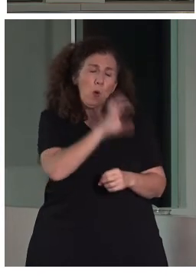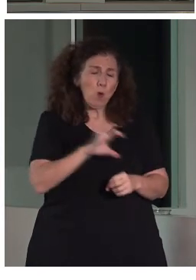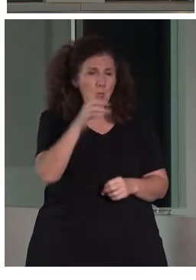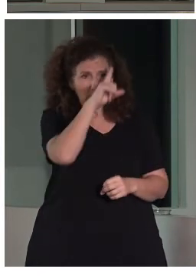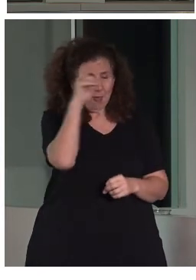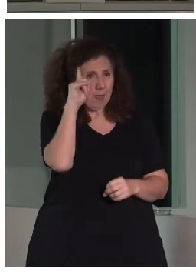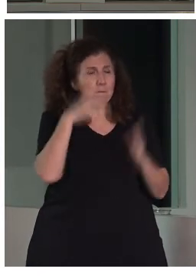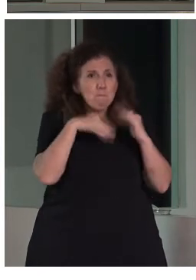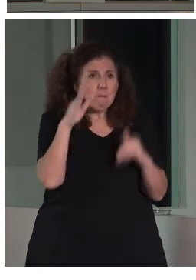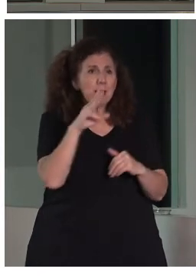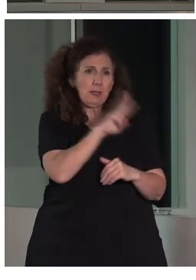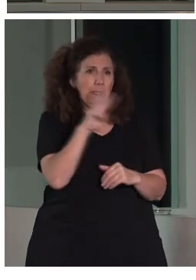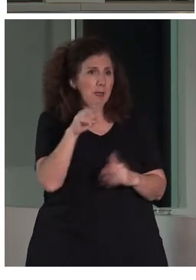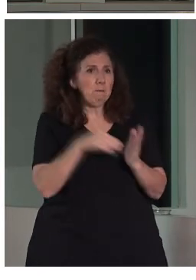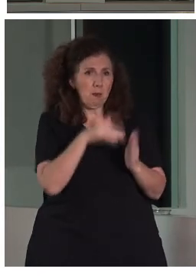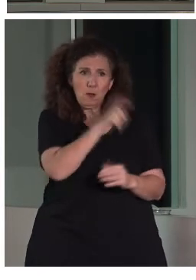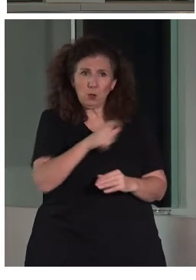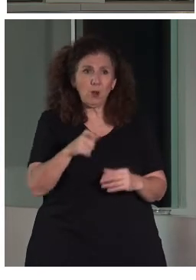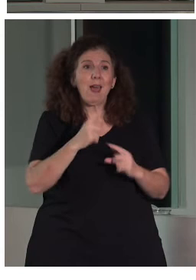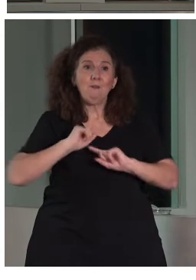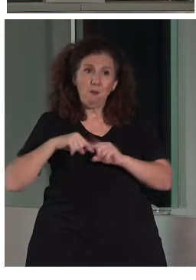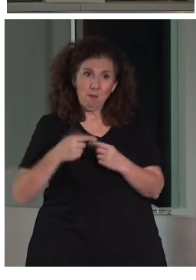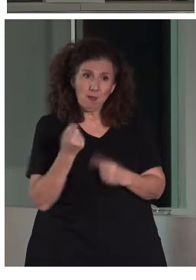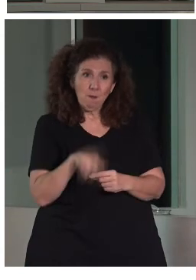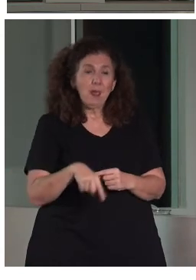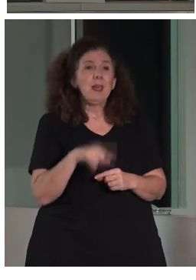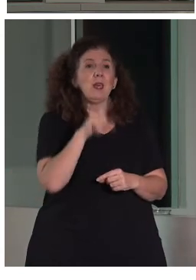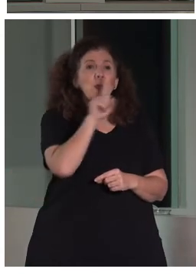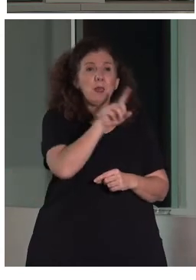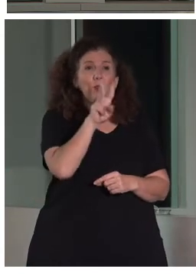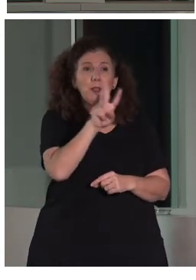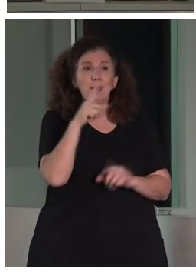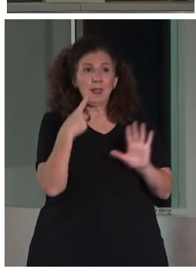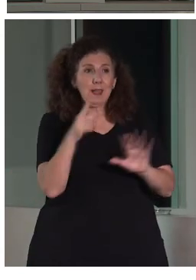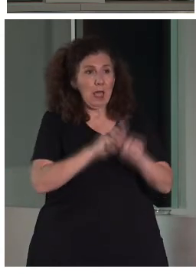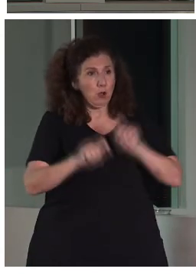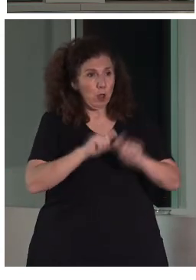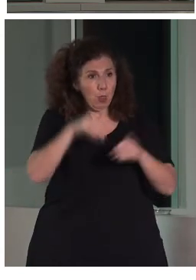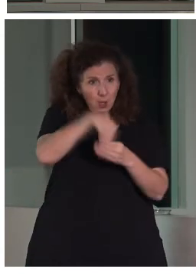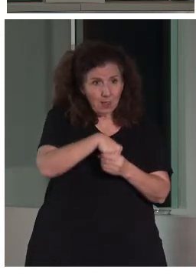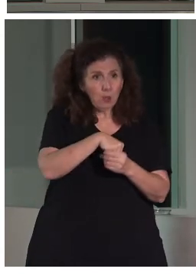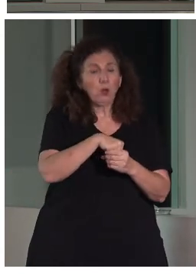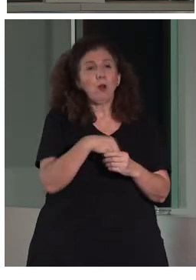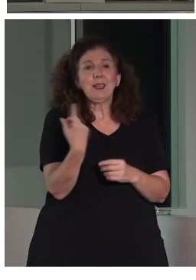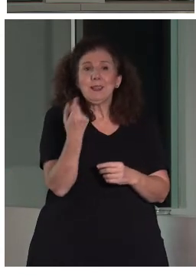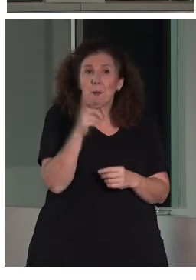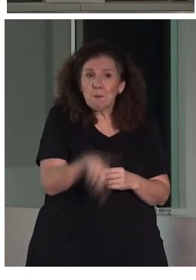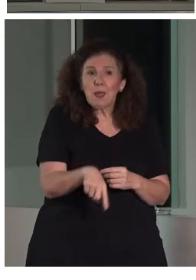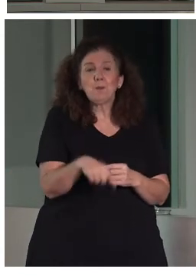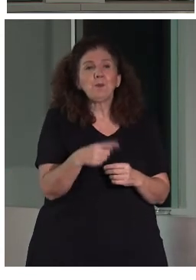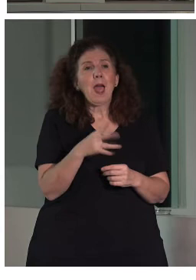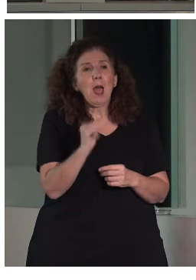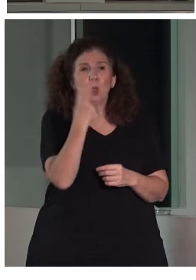con discapacidad intelectual y sus familias. 116 asociaciones. dentro de nuestra organización tenemos dos